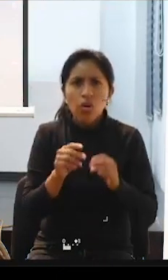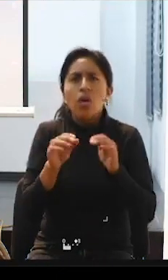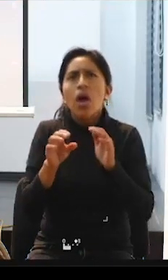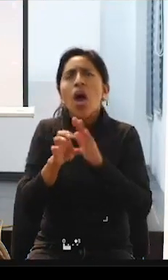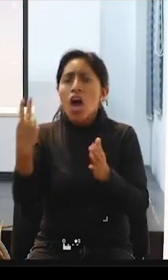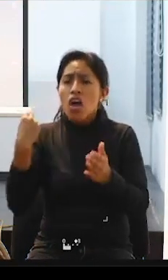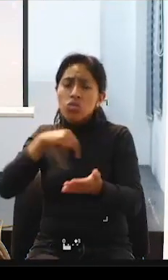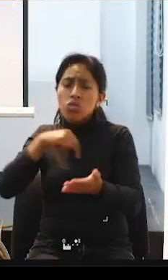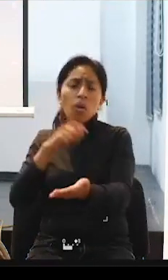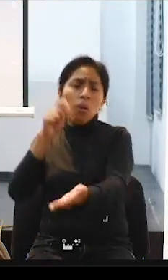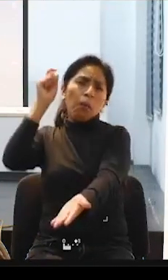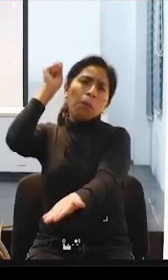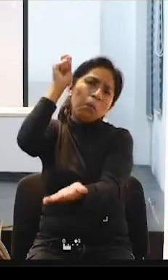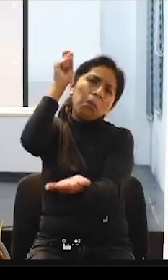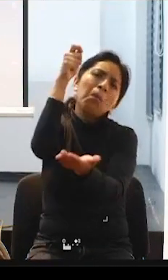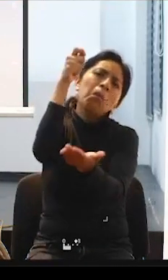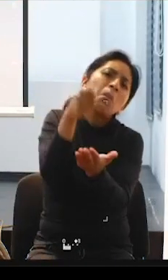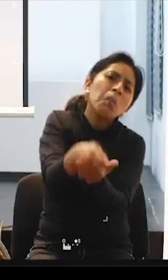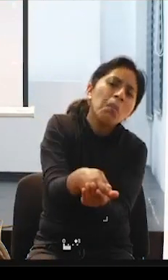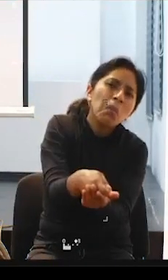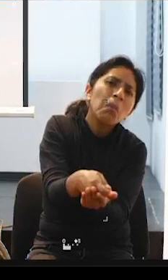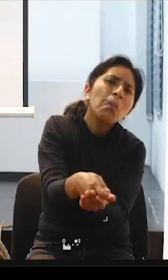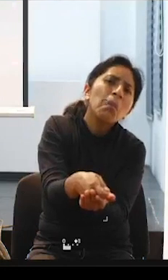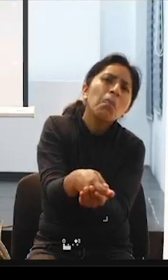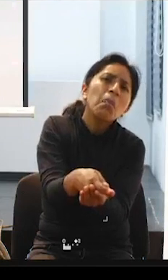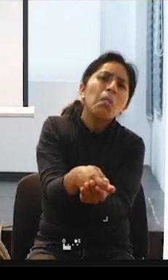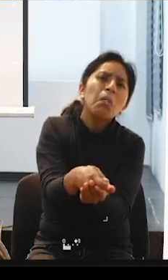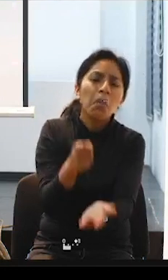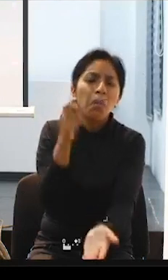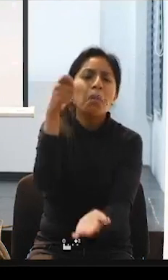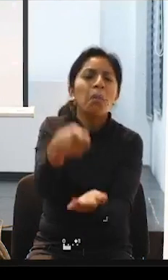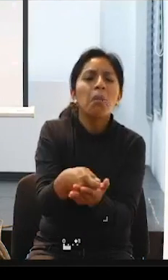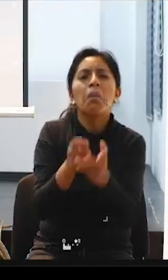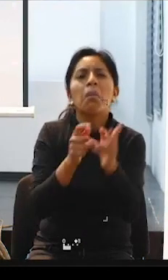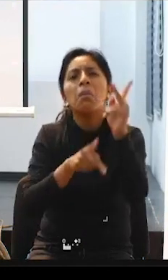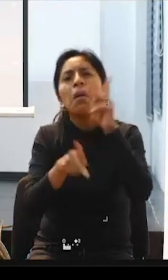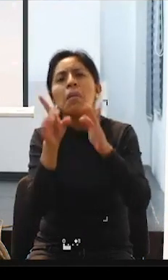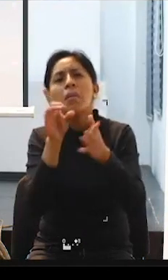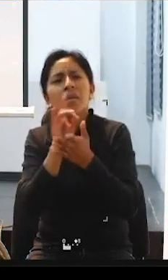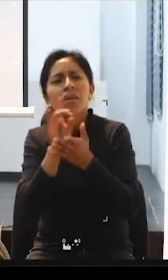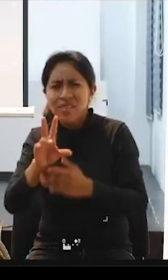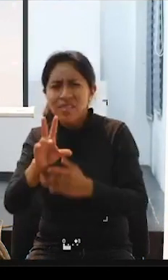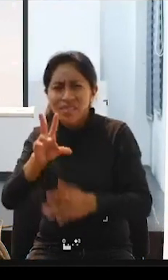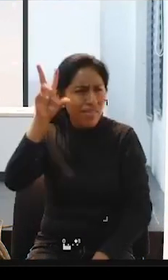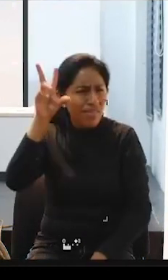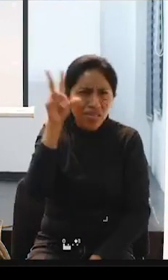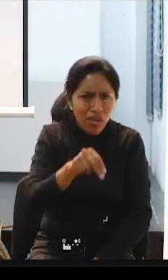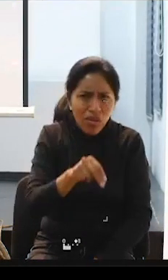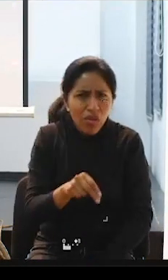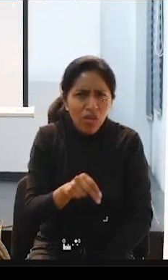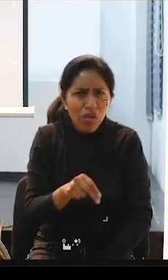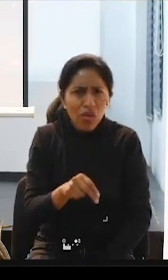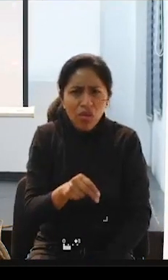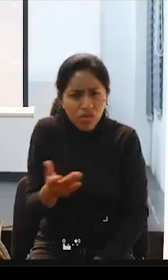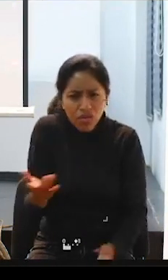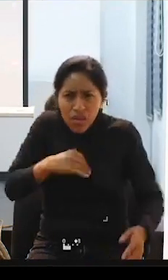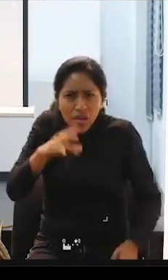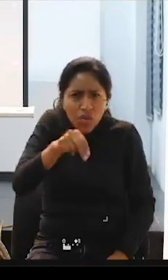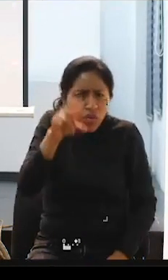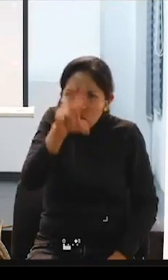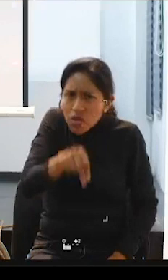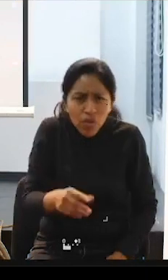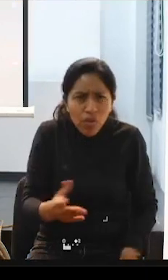subvencionamos tanto por ciento de puestos para personas con discapacidad, no, no y no,